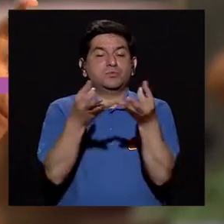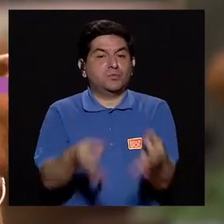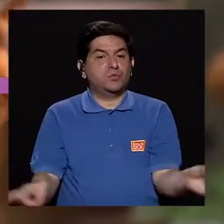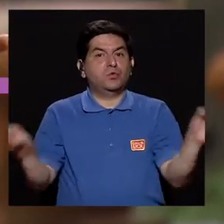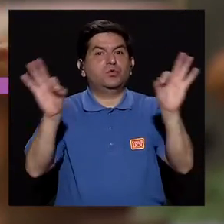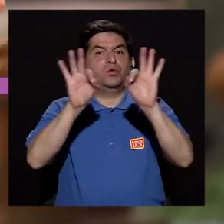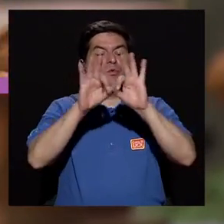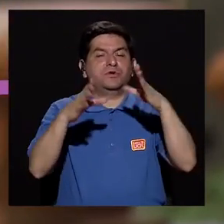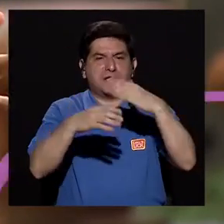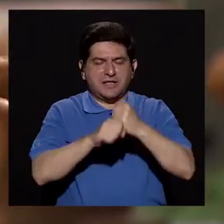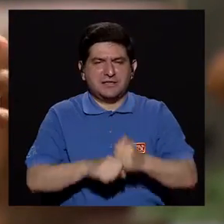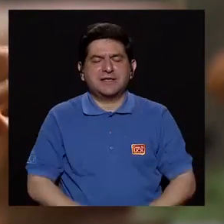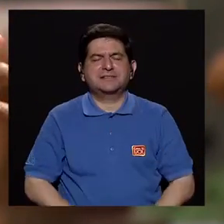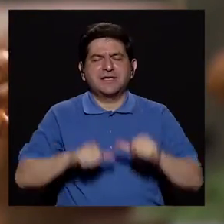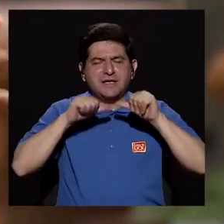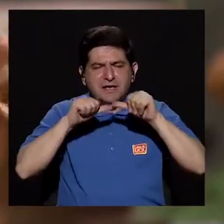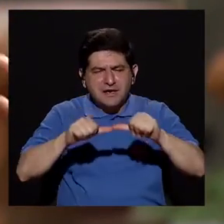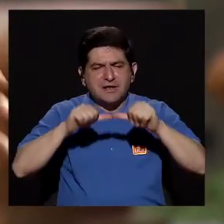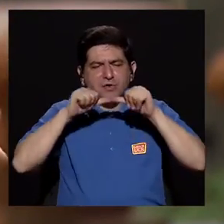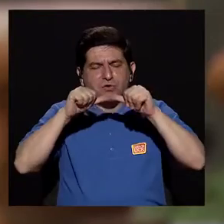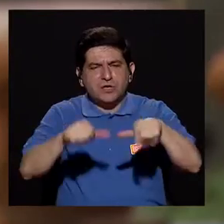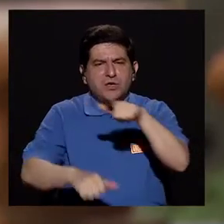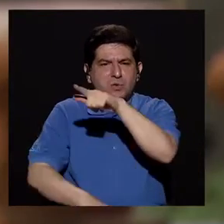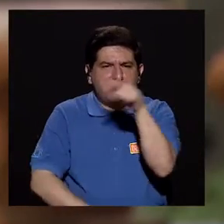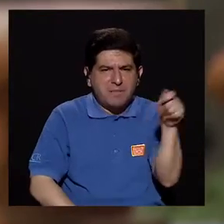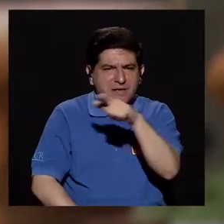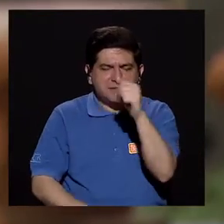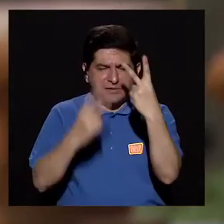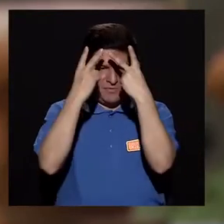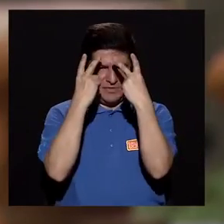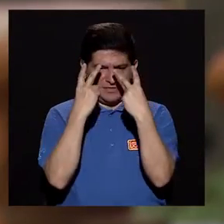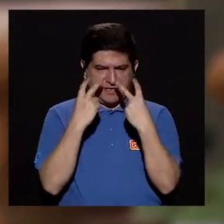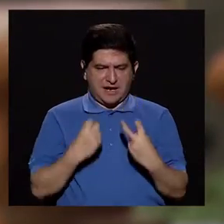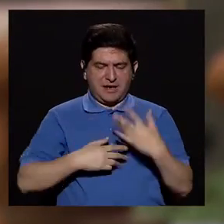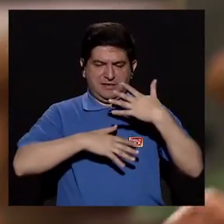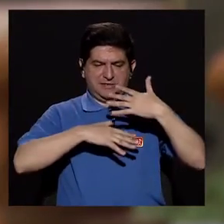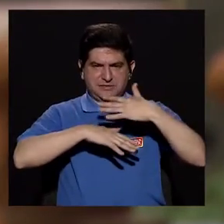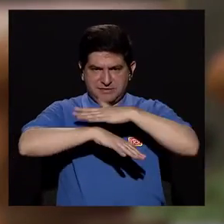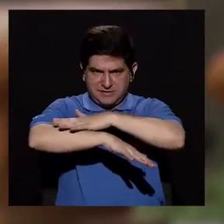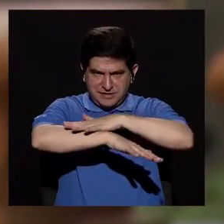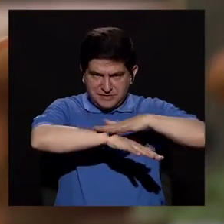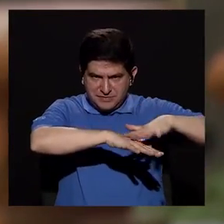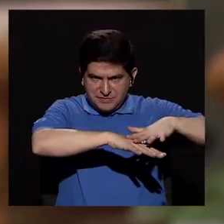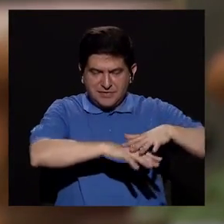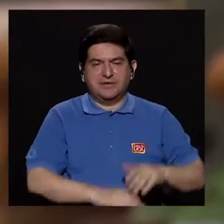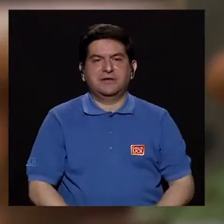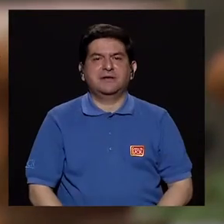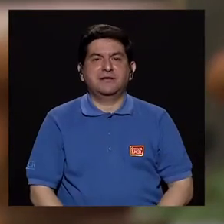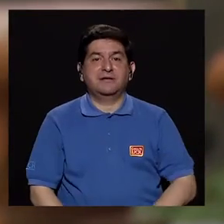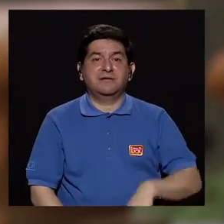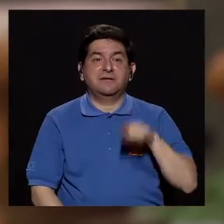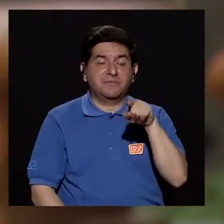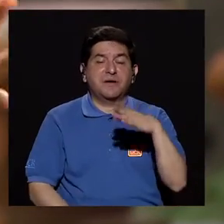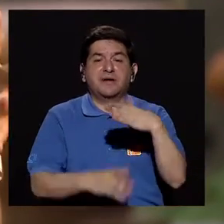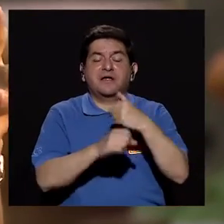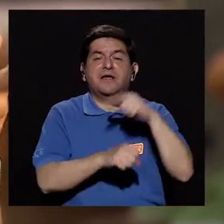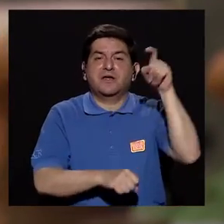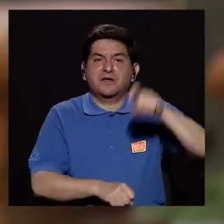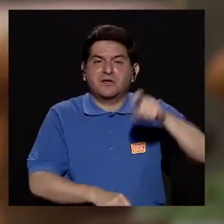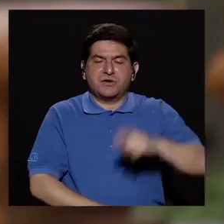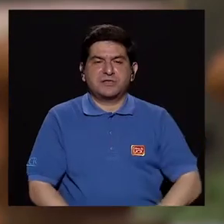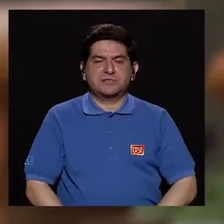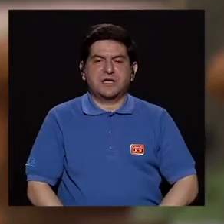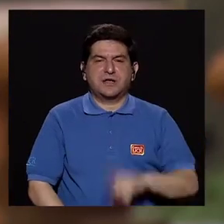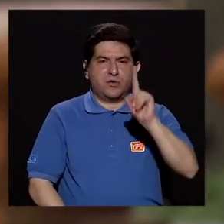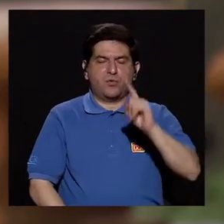Sí es importante que lo hagan sistemáticamente, o sea, cada mes hacer el autoexamen de piel. Hacer el autoexamen de piel, para hacerlo